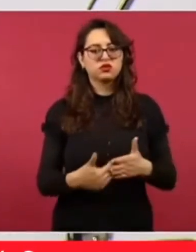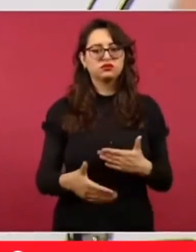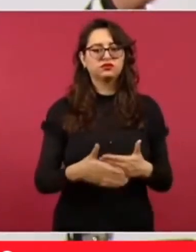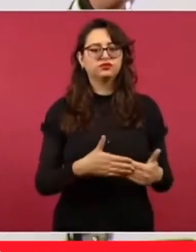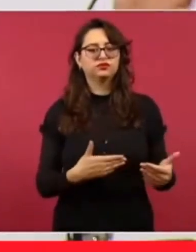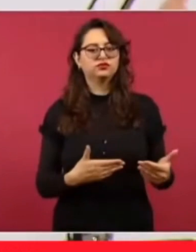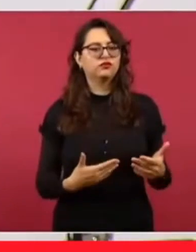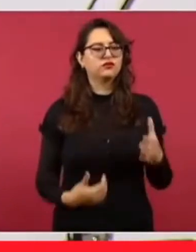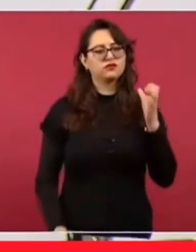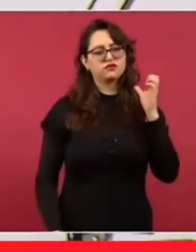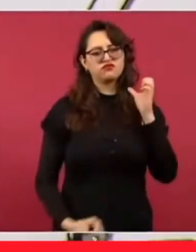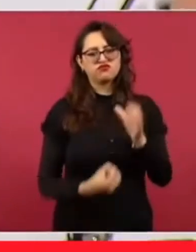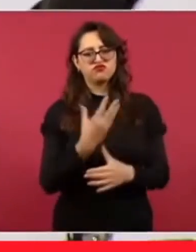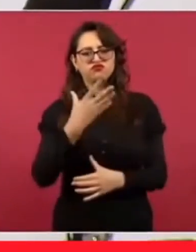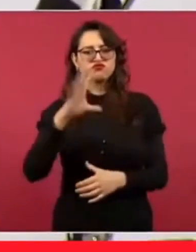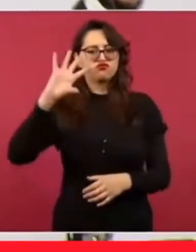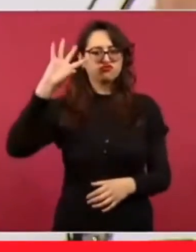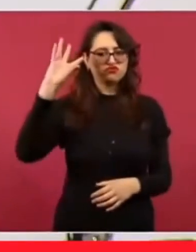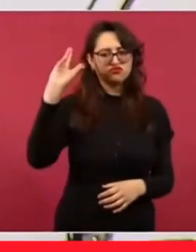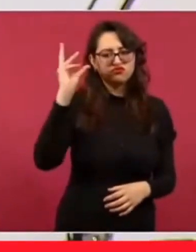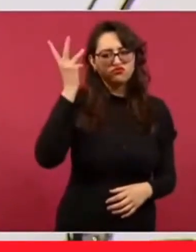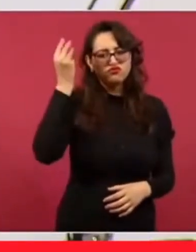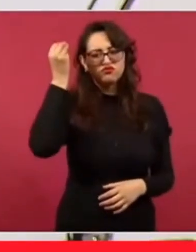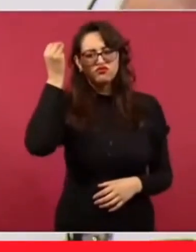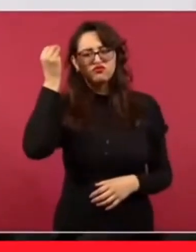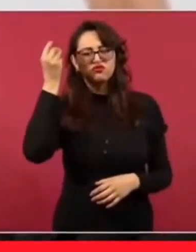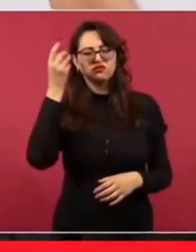equipos y sonidos,